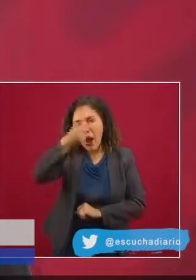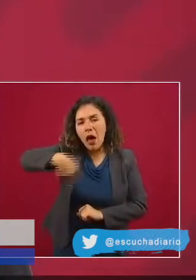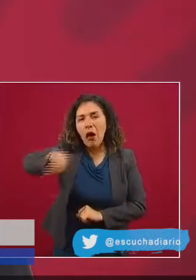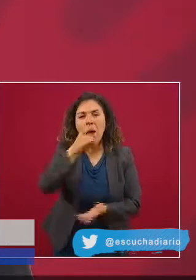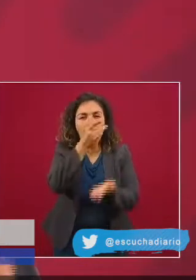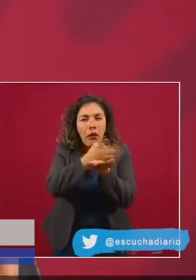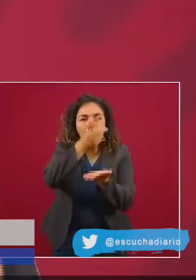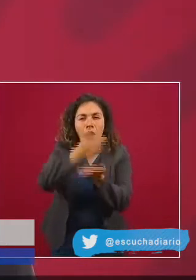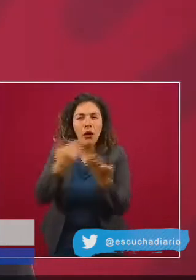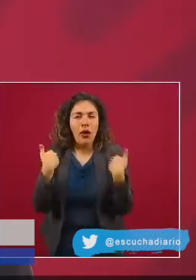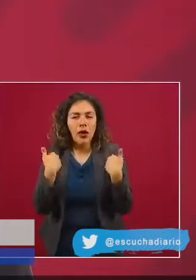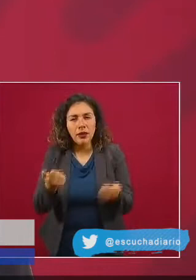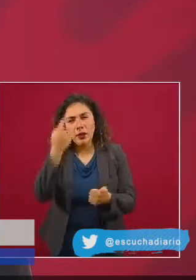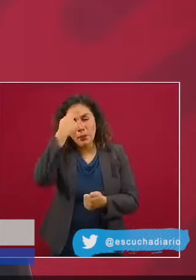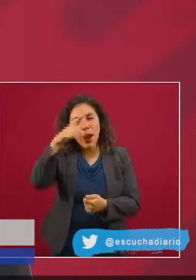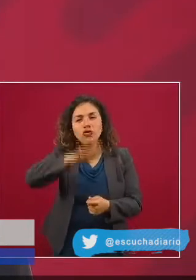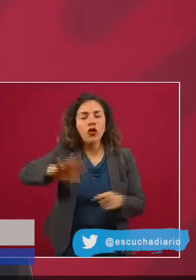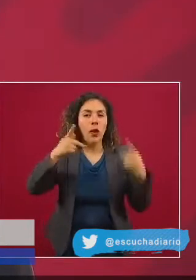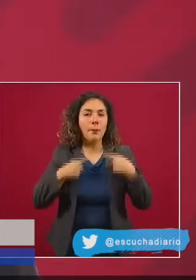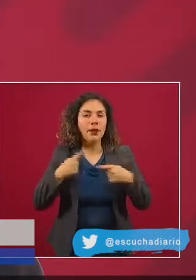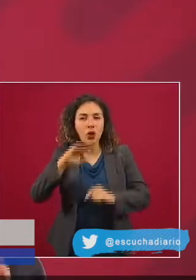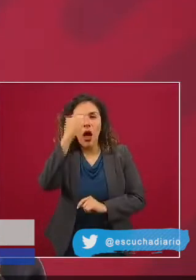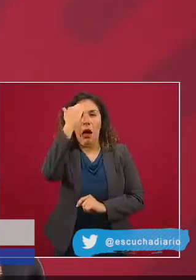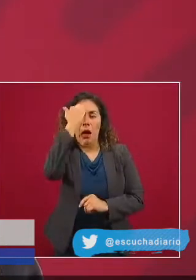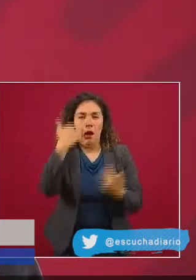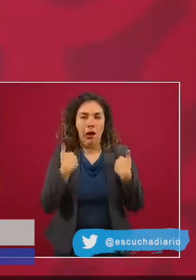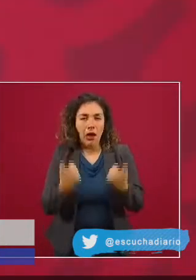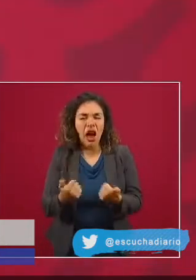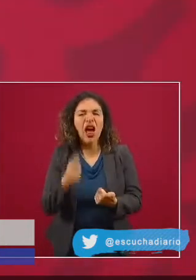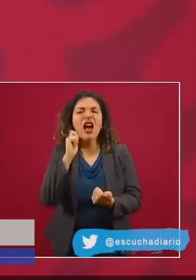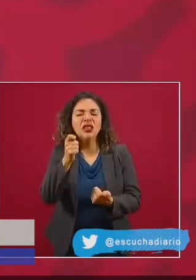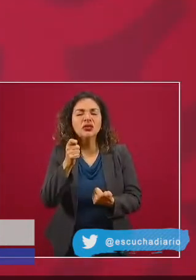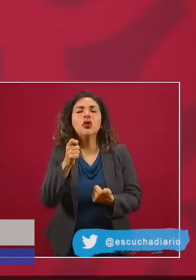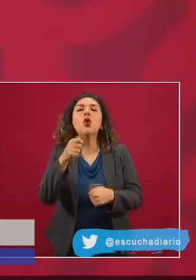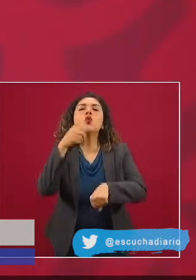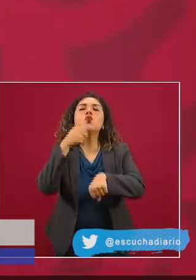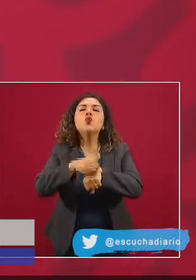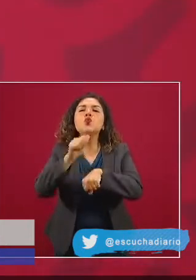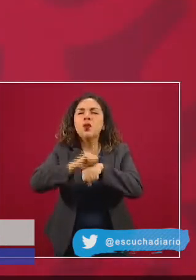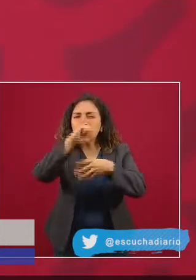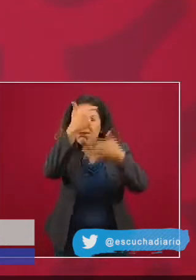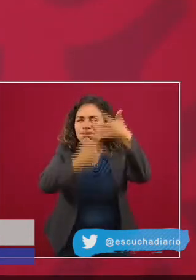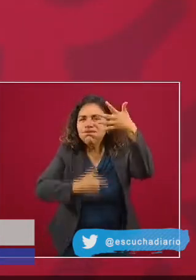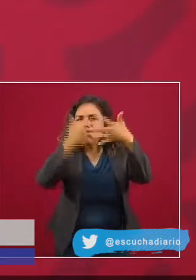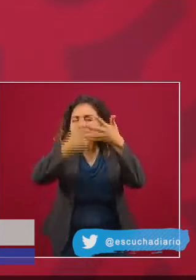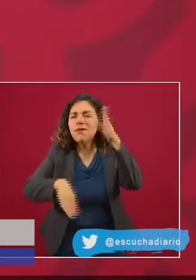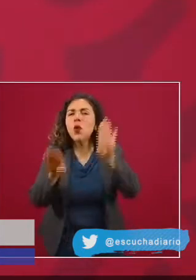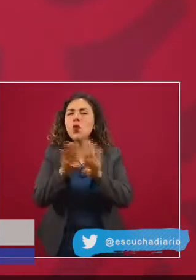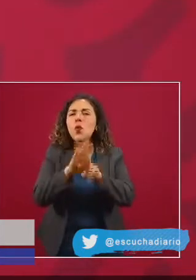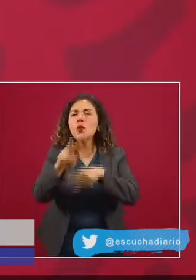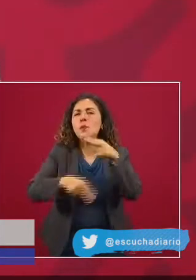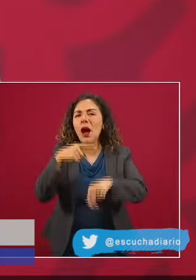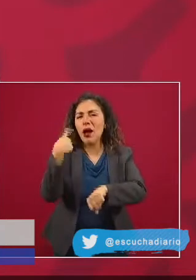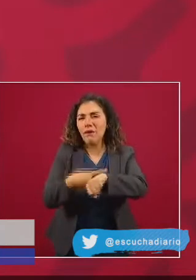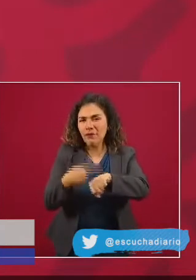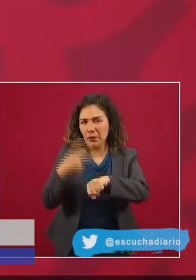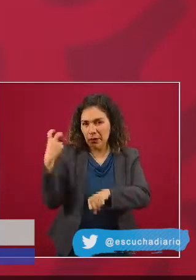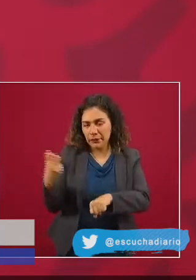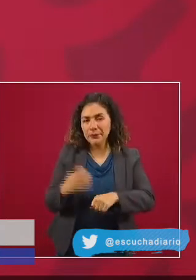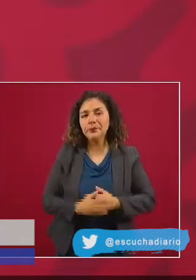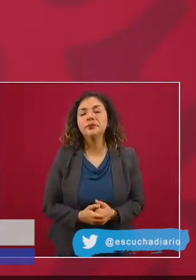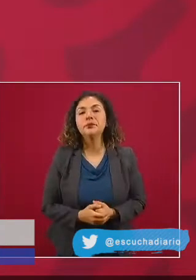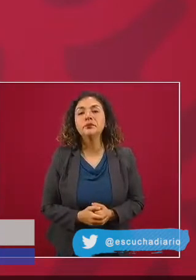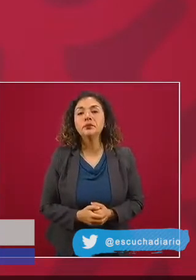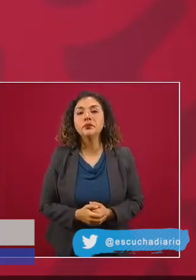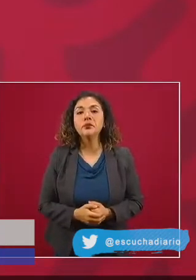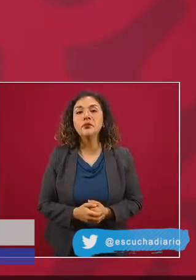ansiosamente Menciona que a México llegará a tiempo la vacuna contra el COVID-19 Porque se ha participado en todos los esfuerzos para su desarrollo